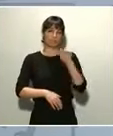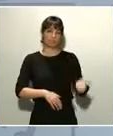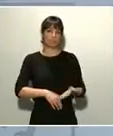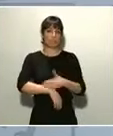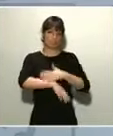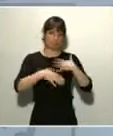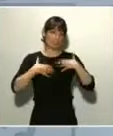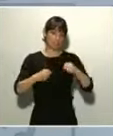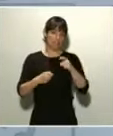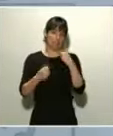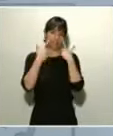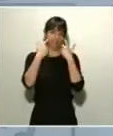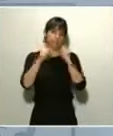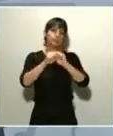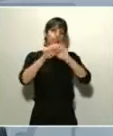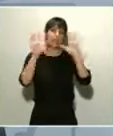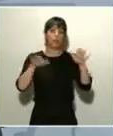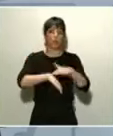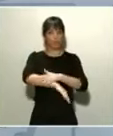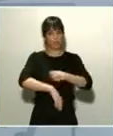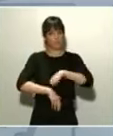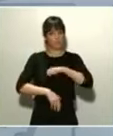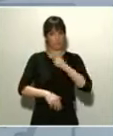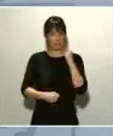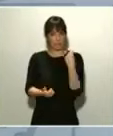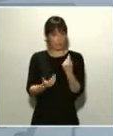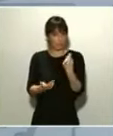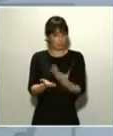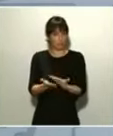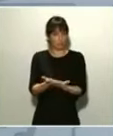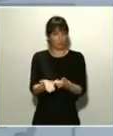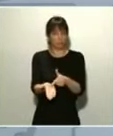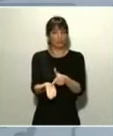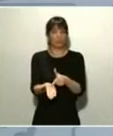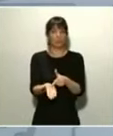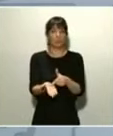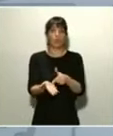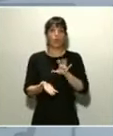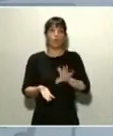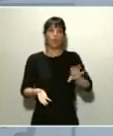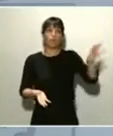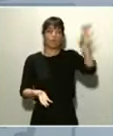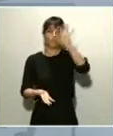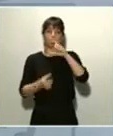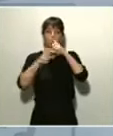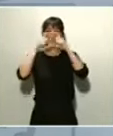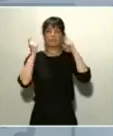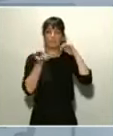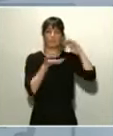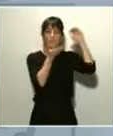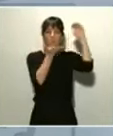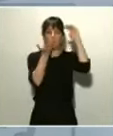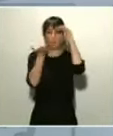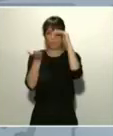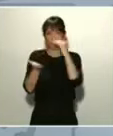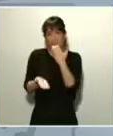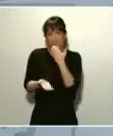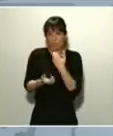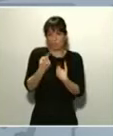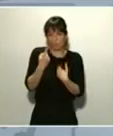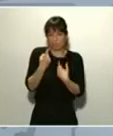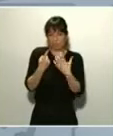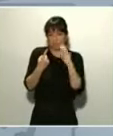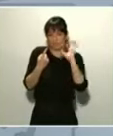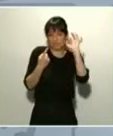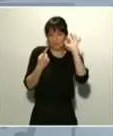el gobierno de España, y ahí están los datos, ha provisto a las comunidades autónomas de mascarillas, por citar un caso específico que es el que